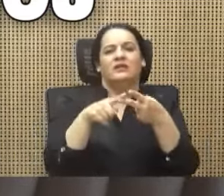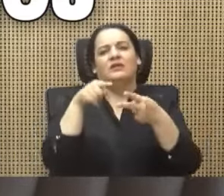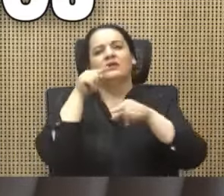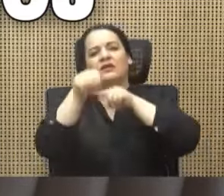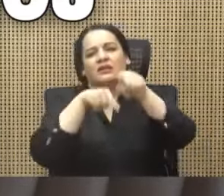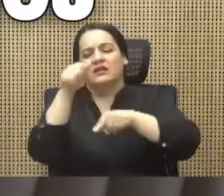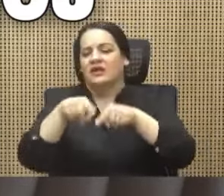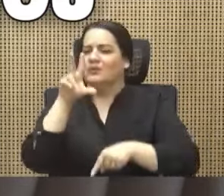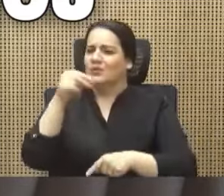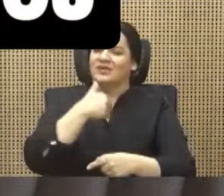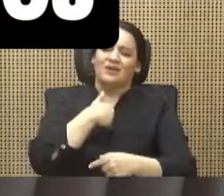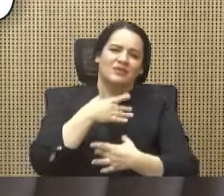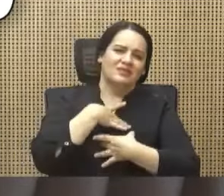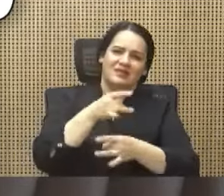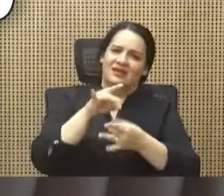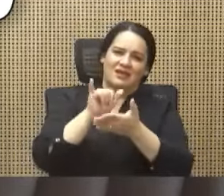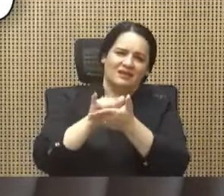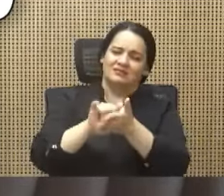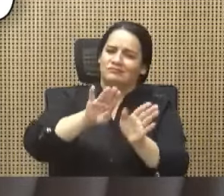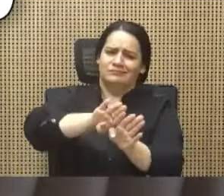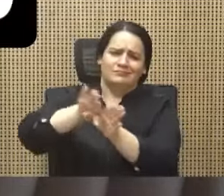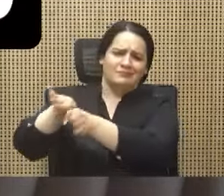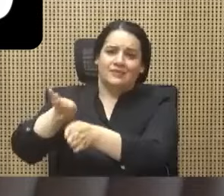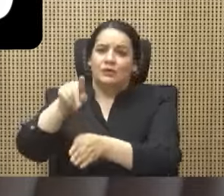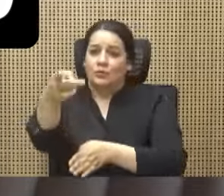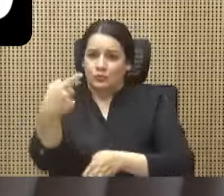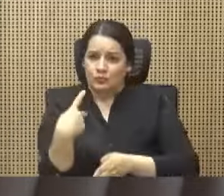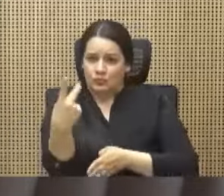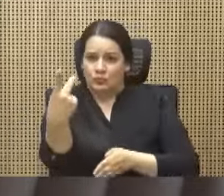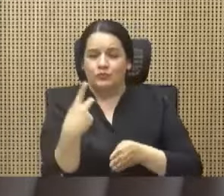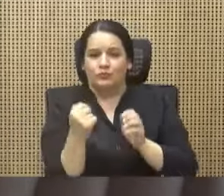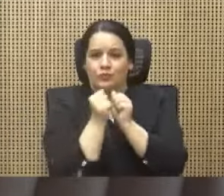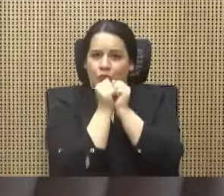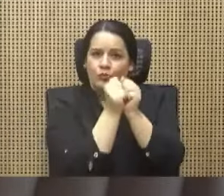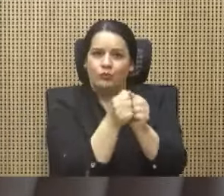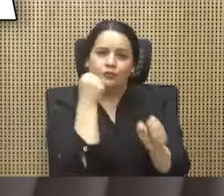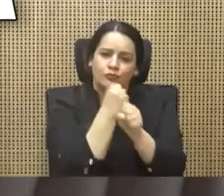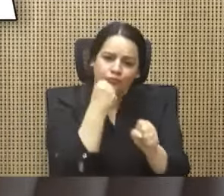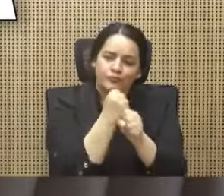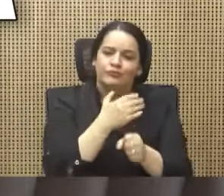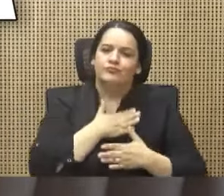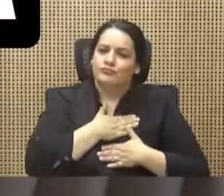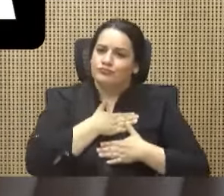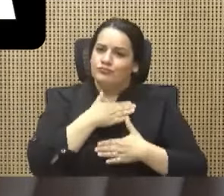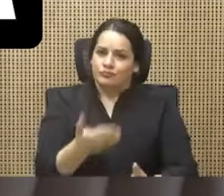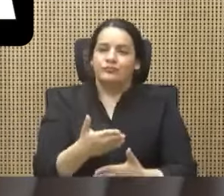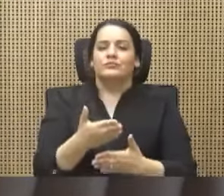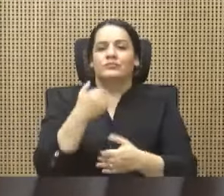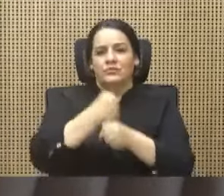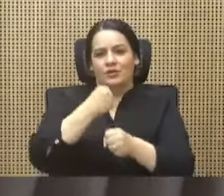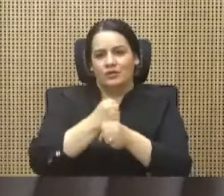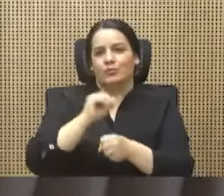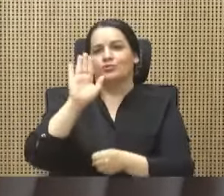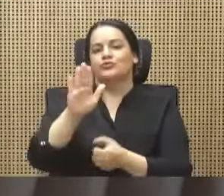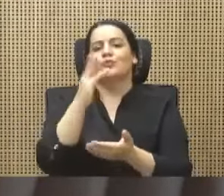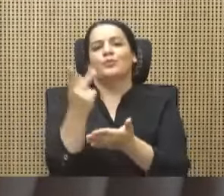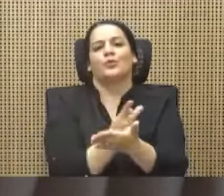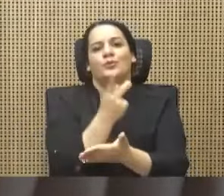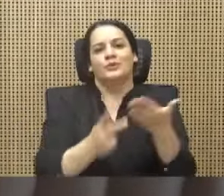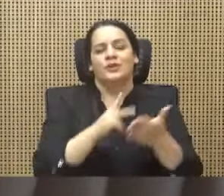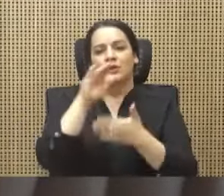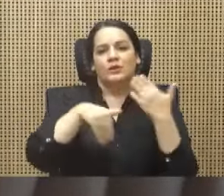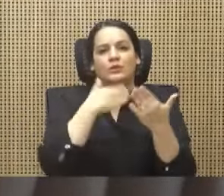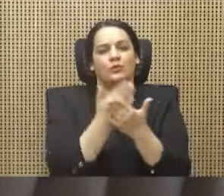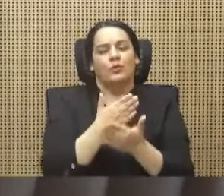ninguno, es trabajemos juntos, don Jason. Cuente conmigo. Yo estoy dispuesta a trabajar por su provincia en todo lo que